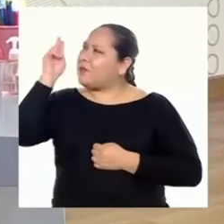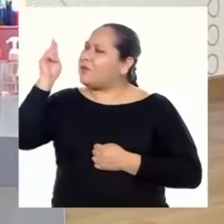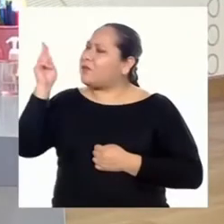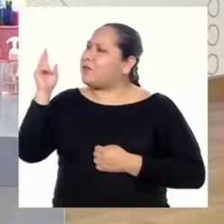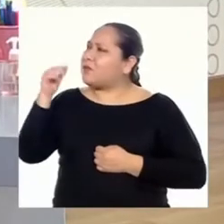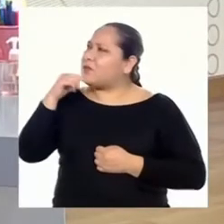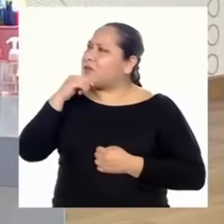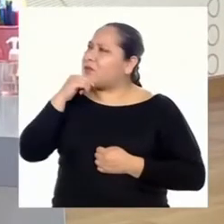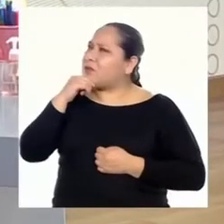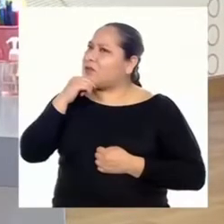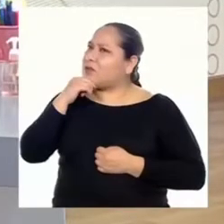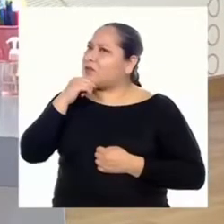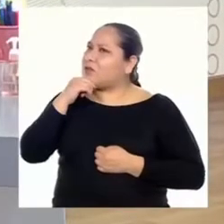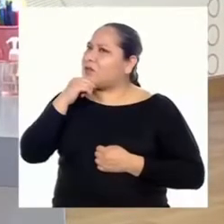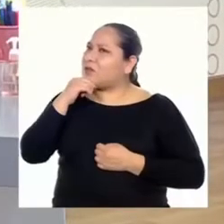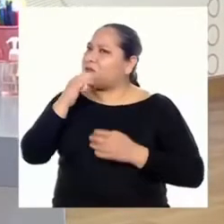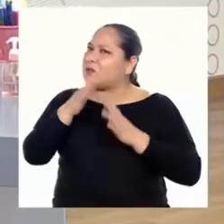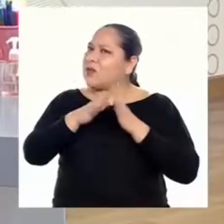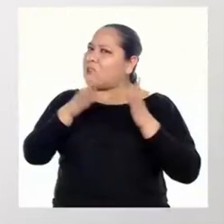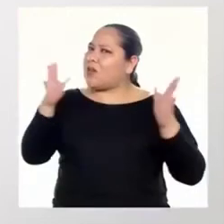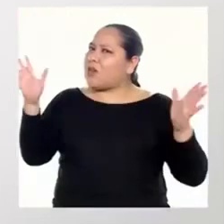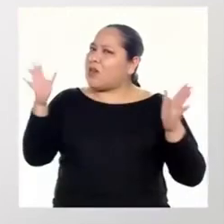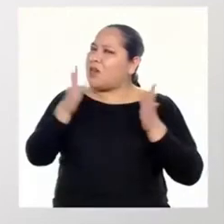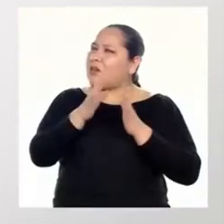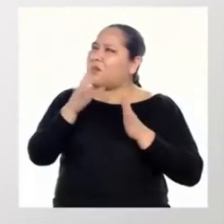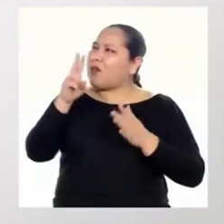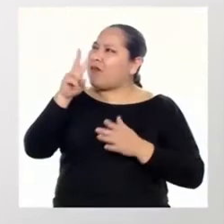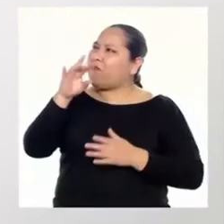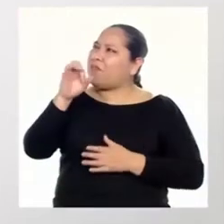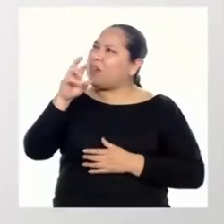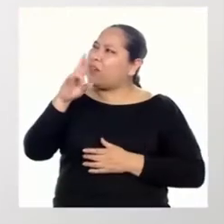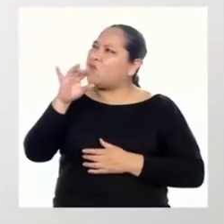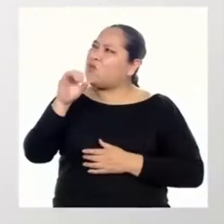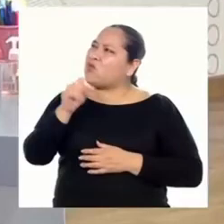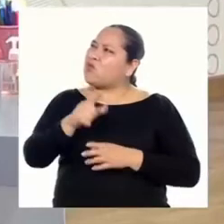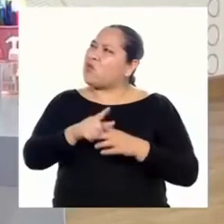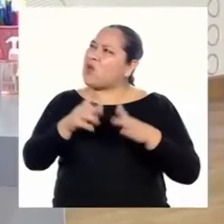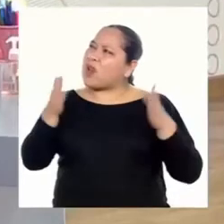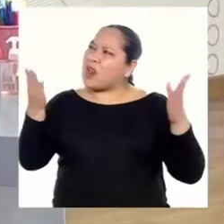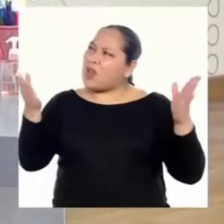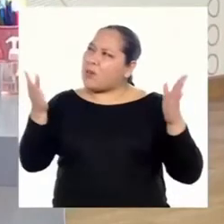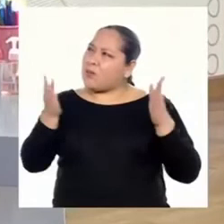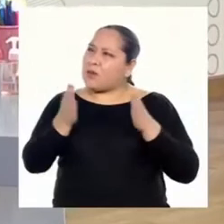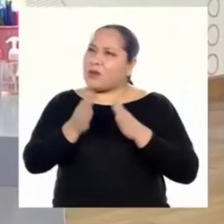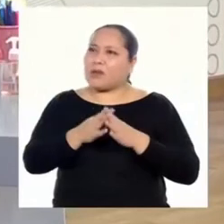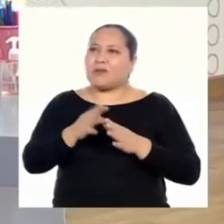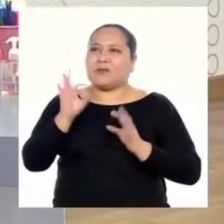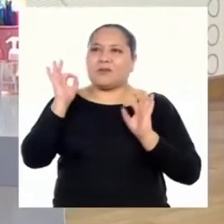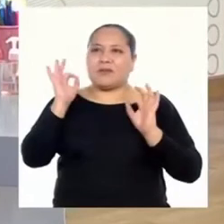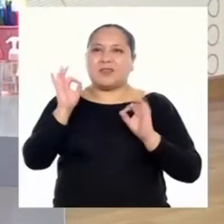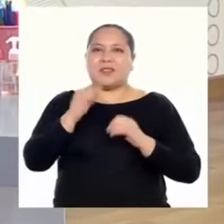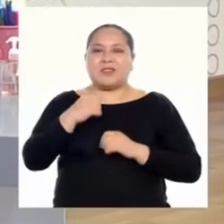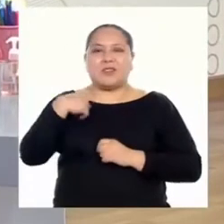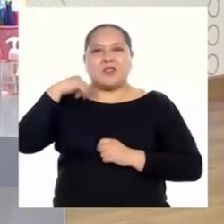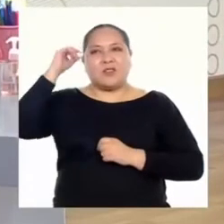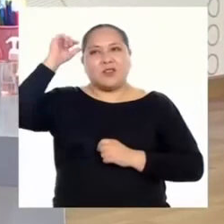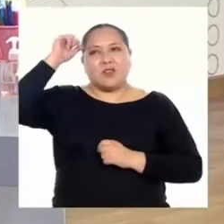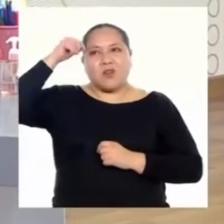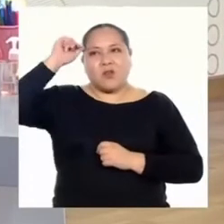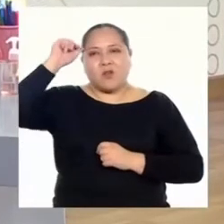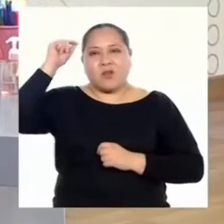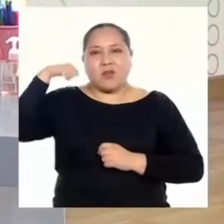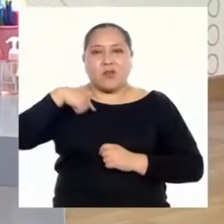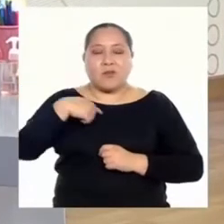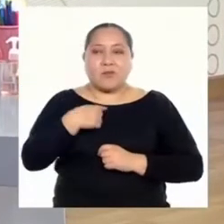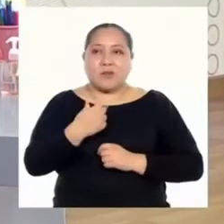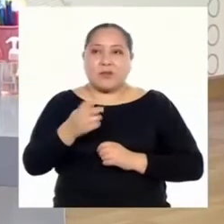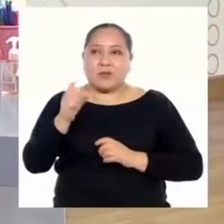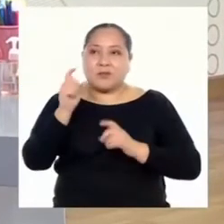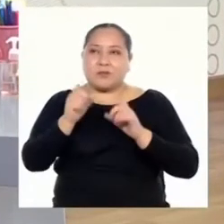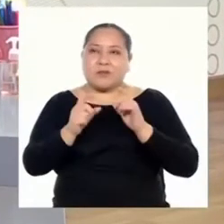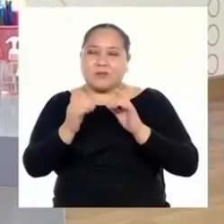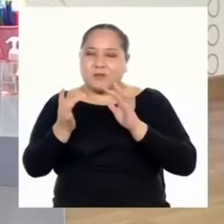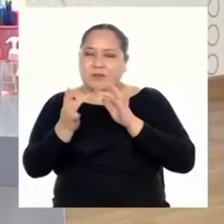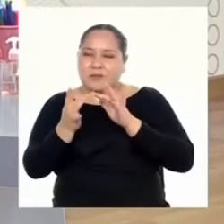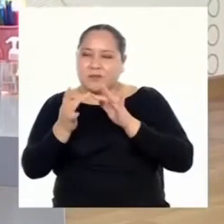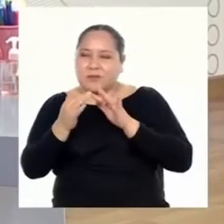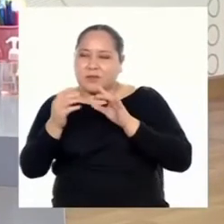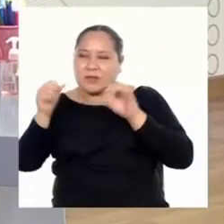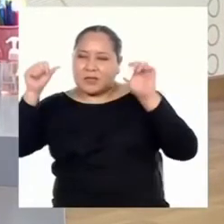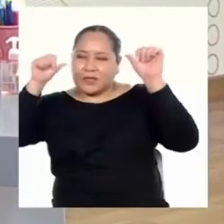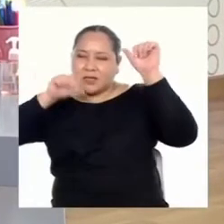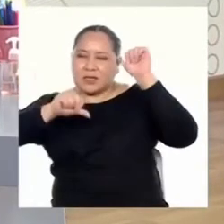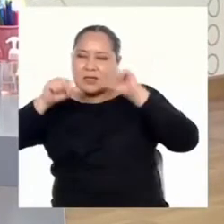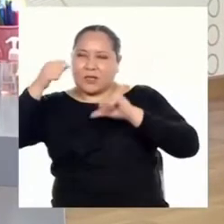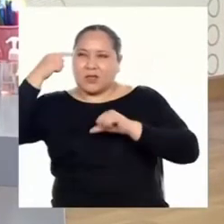Profesora, ¿de qué tamaño es el virus? ¿Por qué no lo averiguamos? Genial. Yo recuerdo que entre mis contactos tenía un